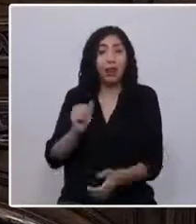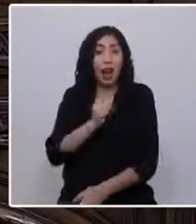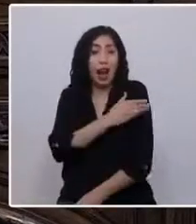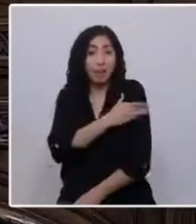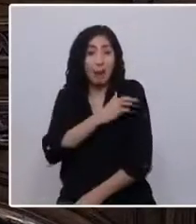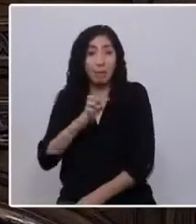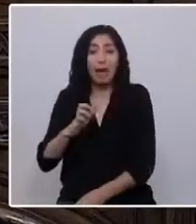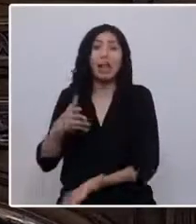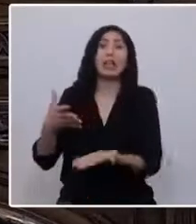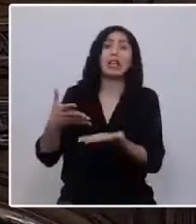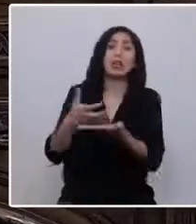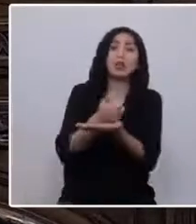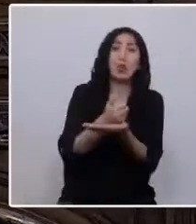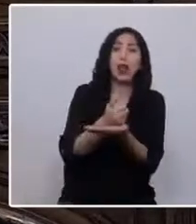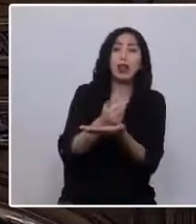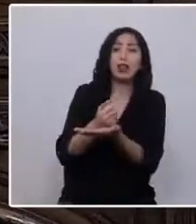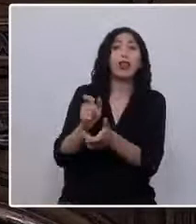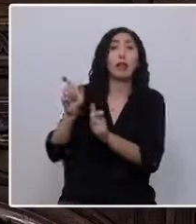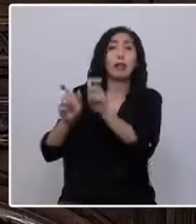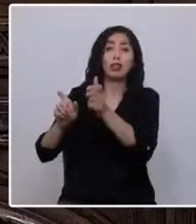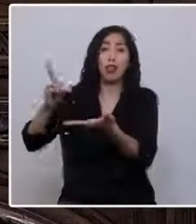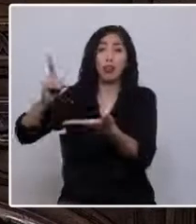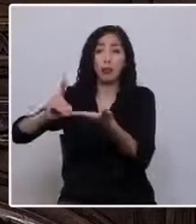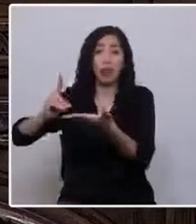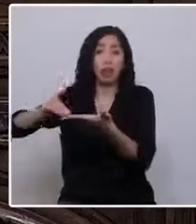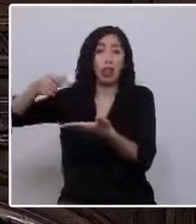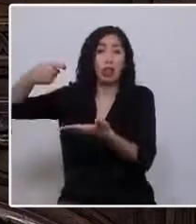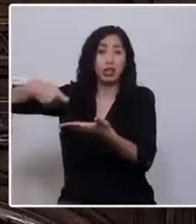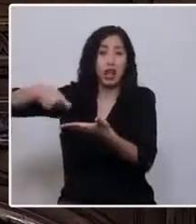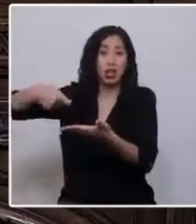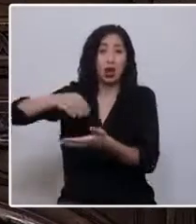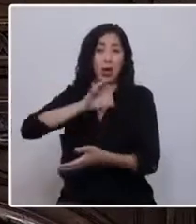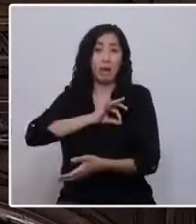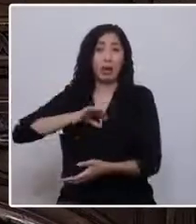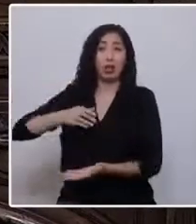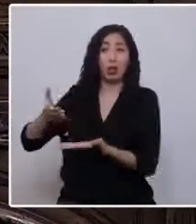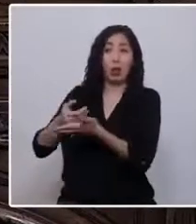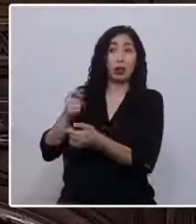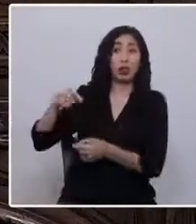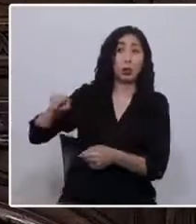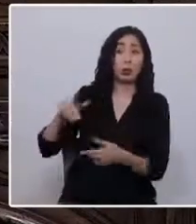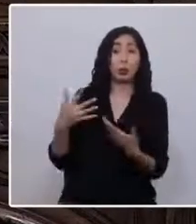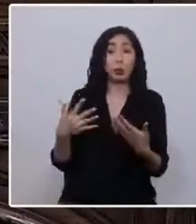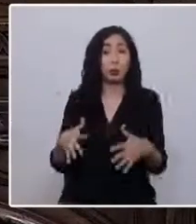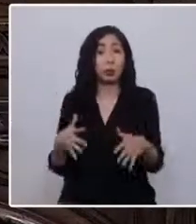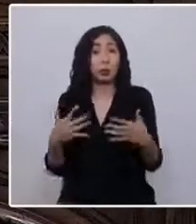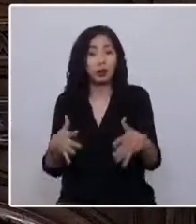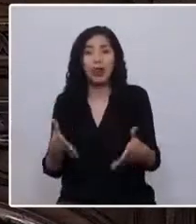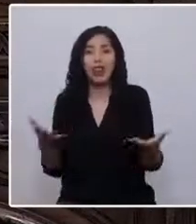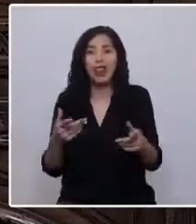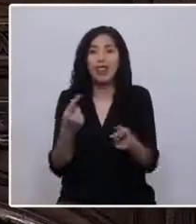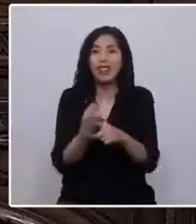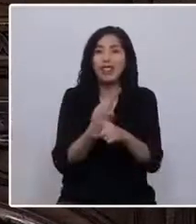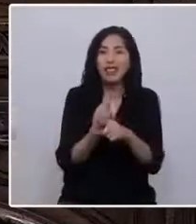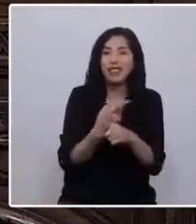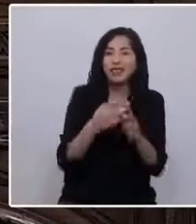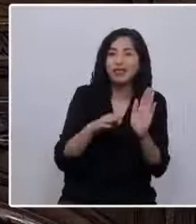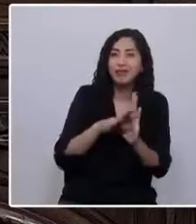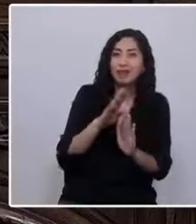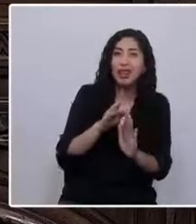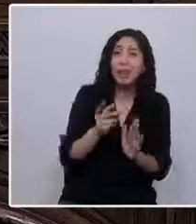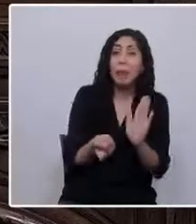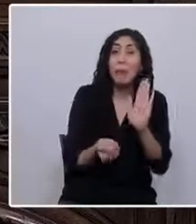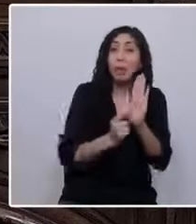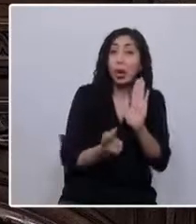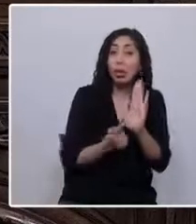de los sueldos de los parlamentarios y ministros? ¿Para qué hablar en detalle de los impuestos que todos debemos